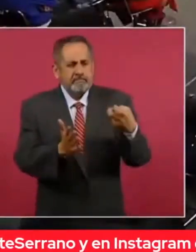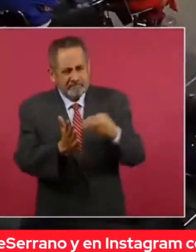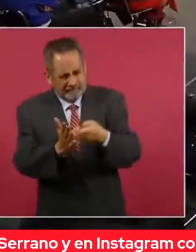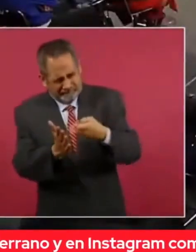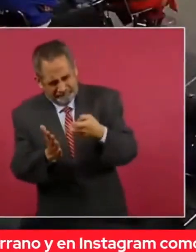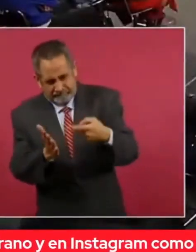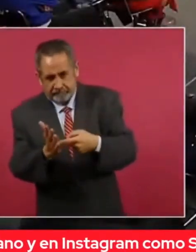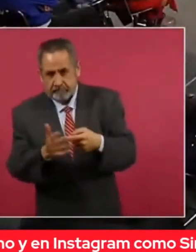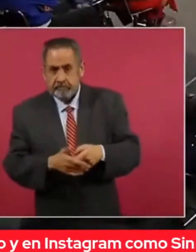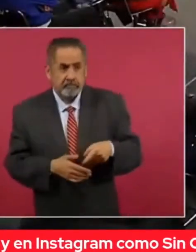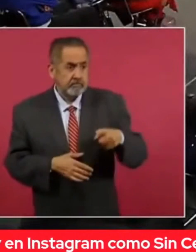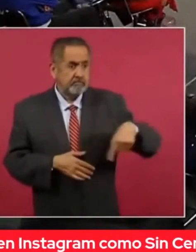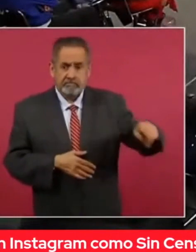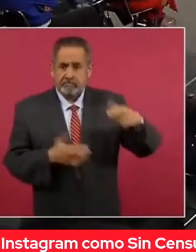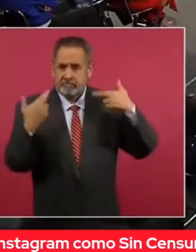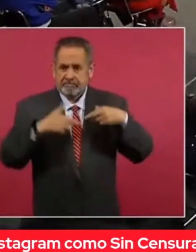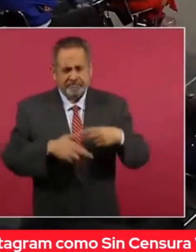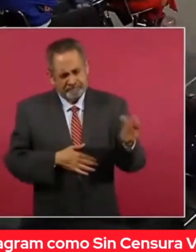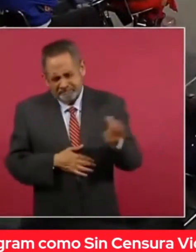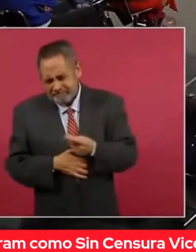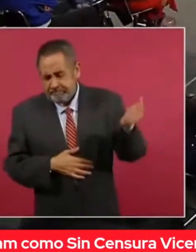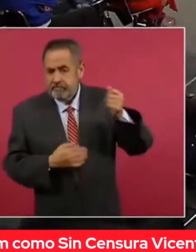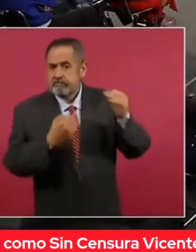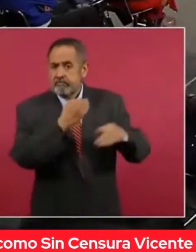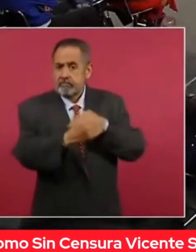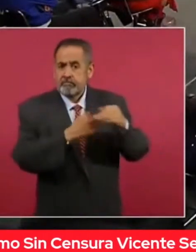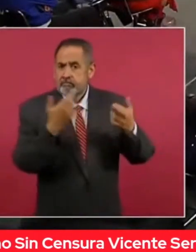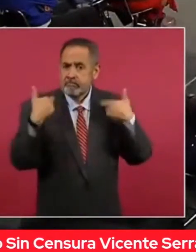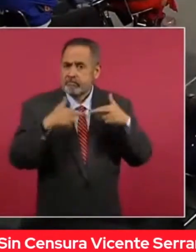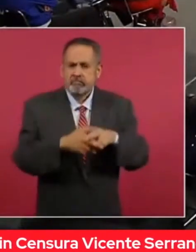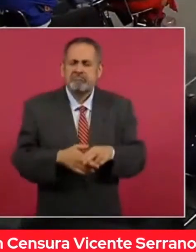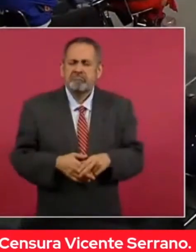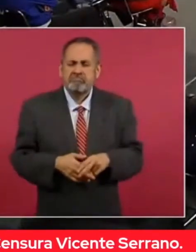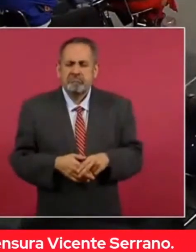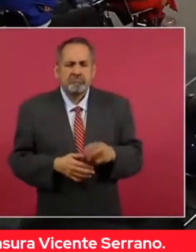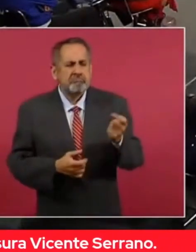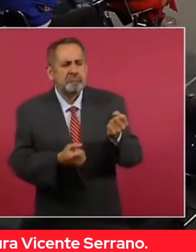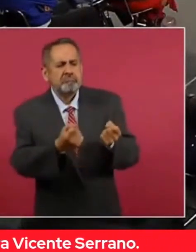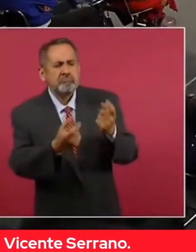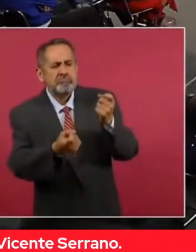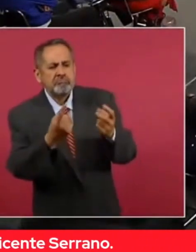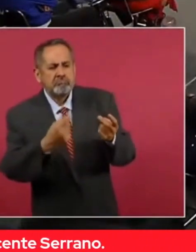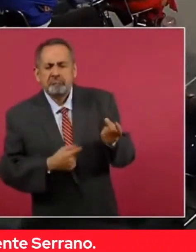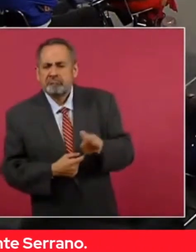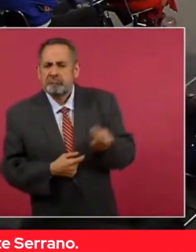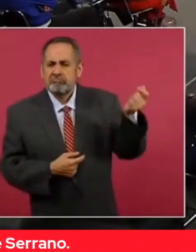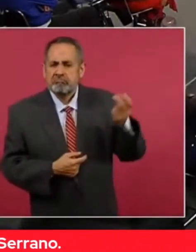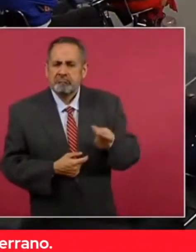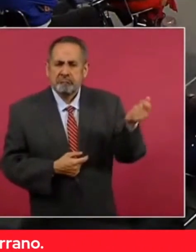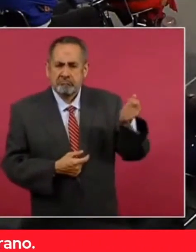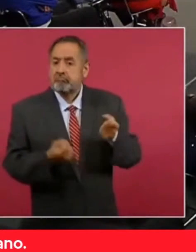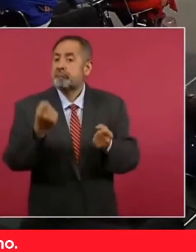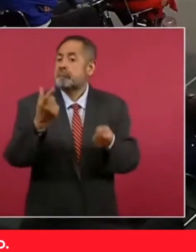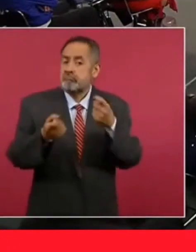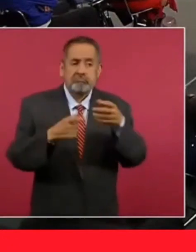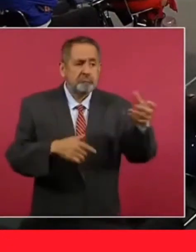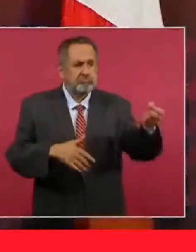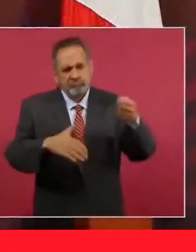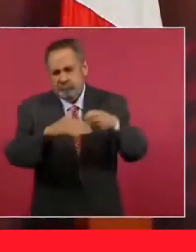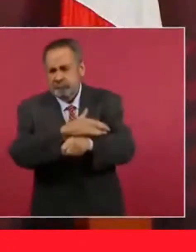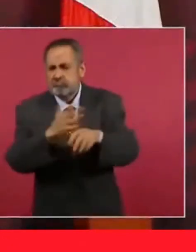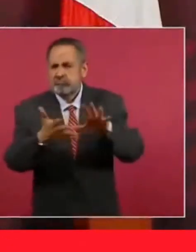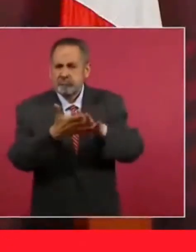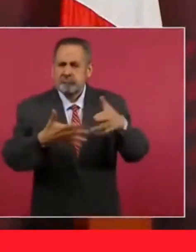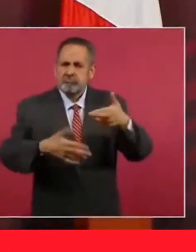¿Se tiene que despedir a todos los maestros de Oaxaca? No, con que despidas a algunos y con que proceses algunos de los líderes que